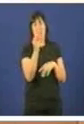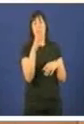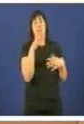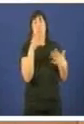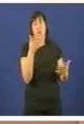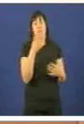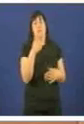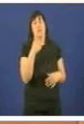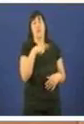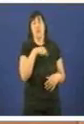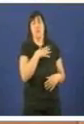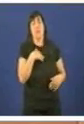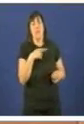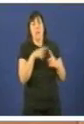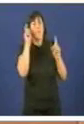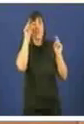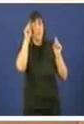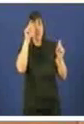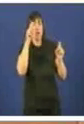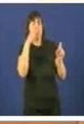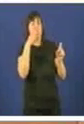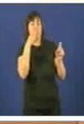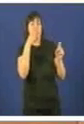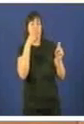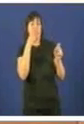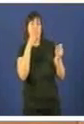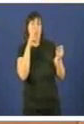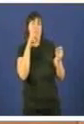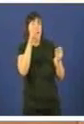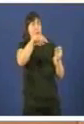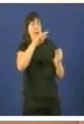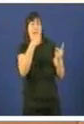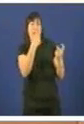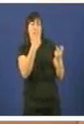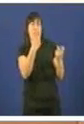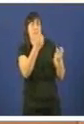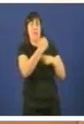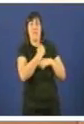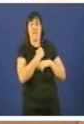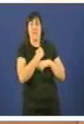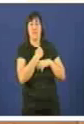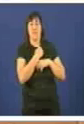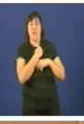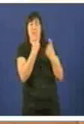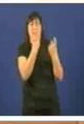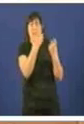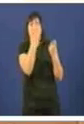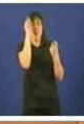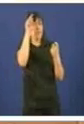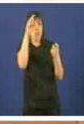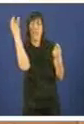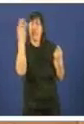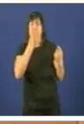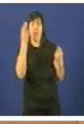convencer os nosos profesores de que os necesitamos máis que nunca e do mesmo xeito que os médicos foron